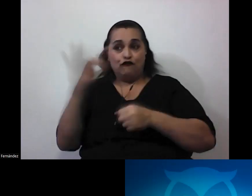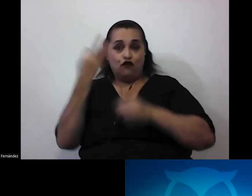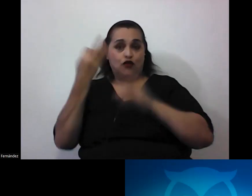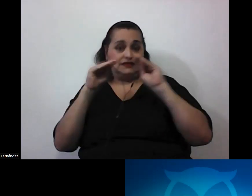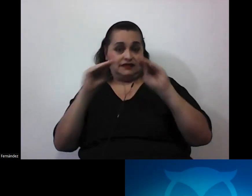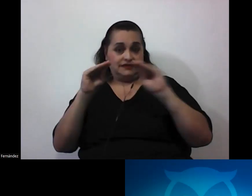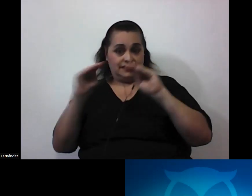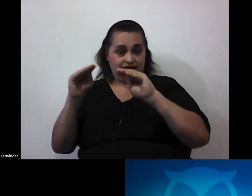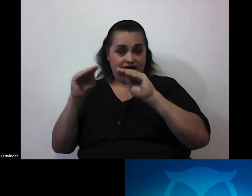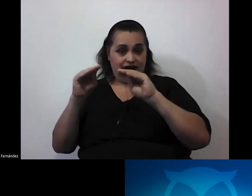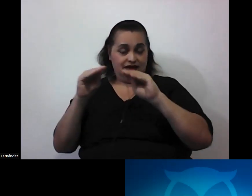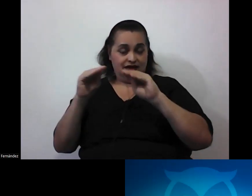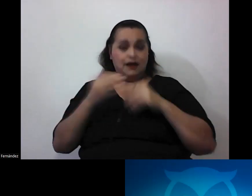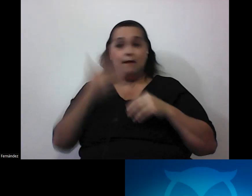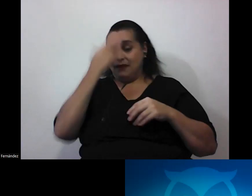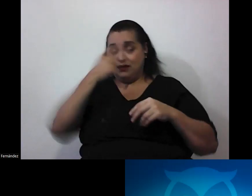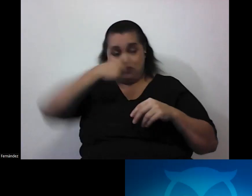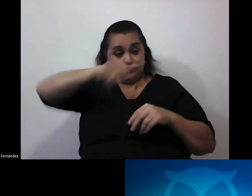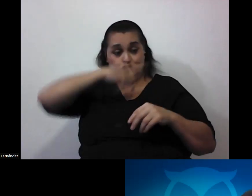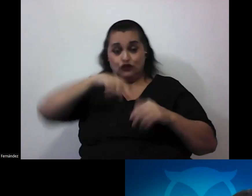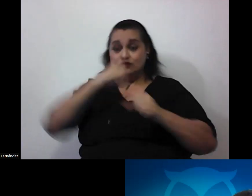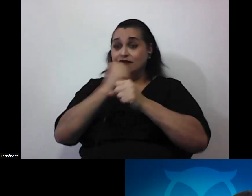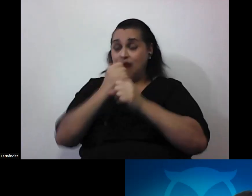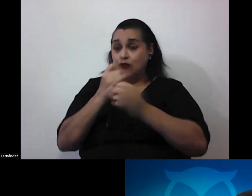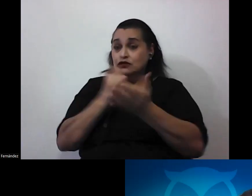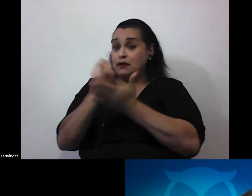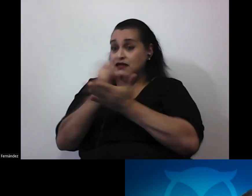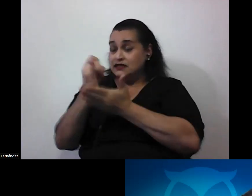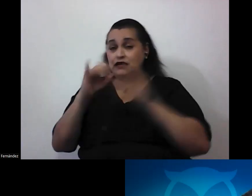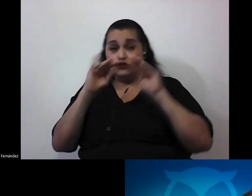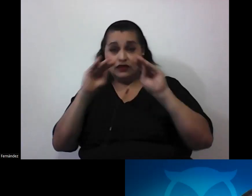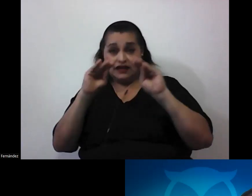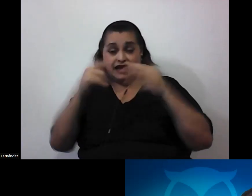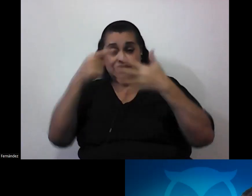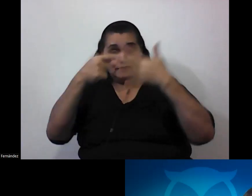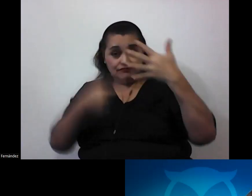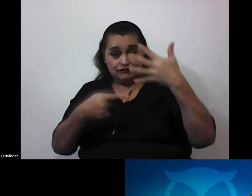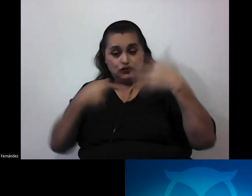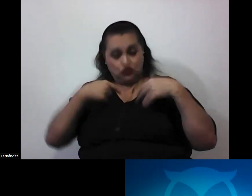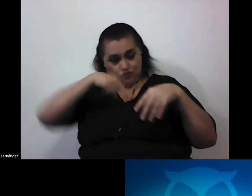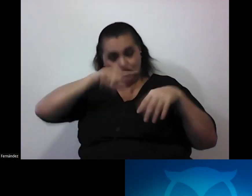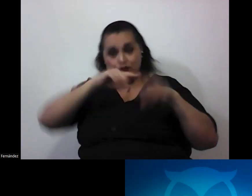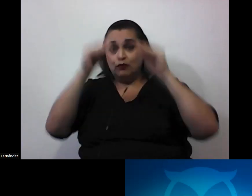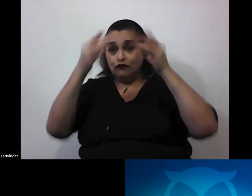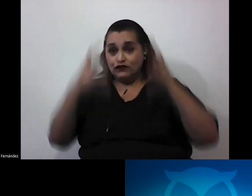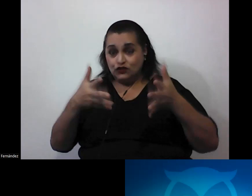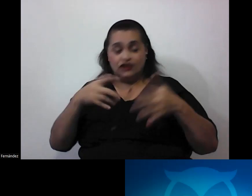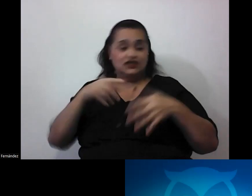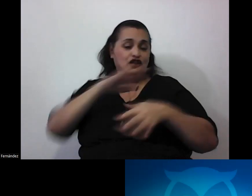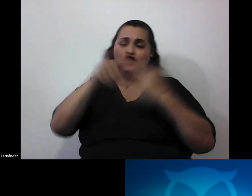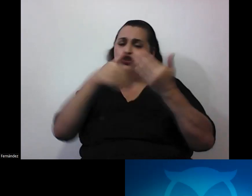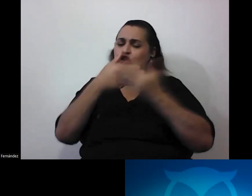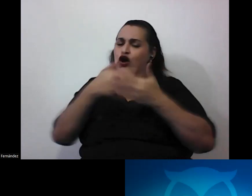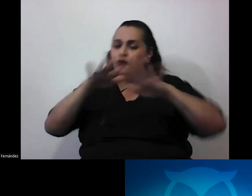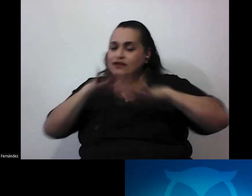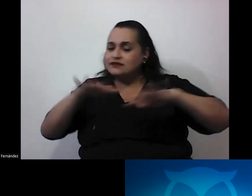bueno para nosotros los que trabajamos en investigación didáctica y demás y que somos docentes todos estos espacios de encuentro son